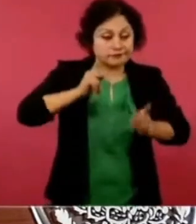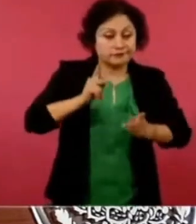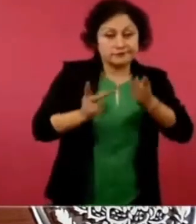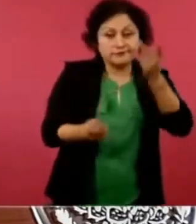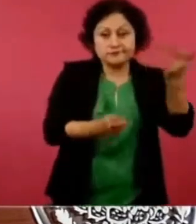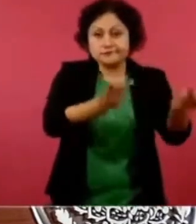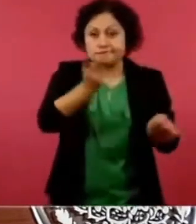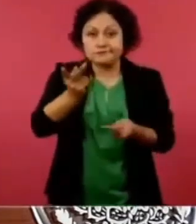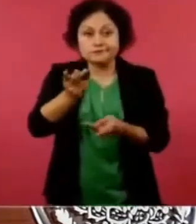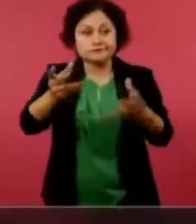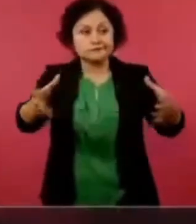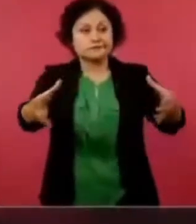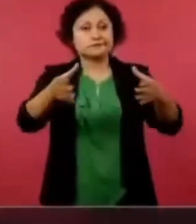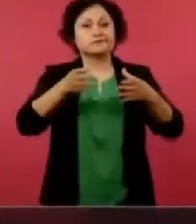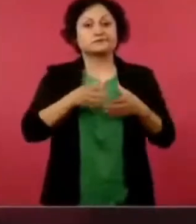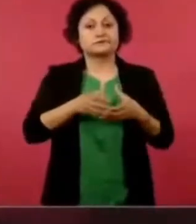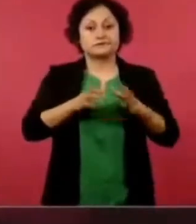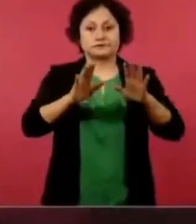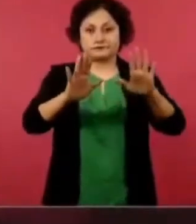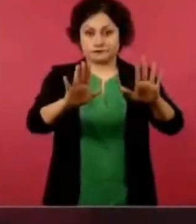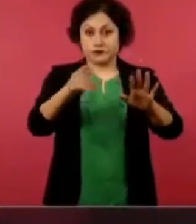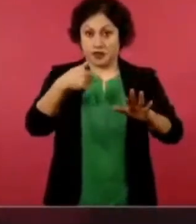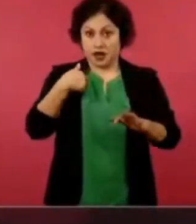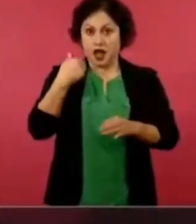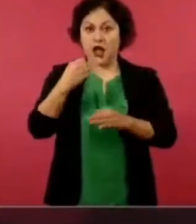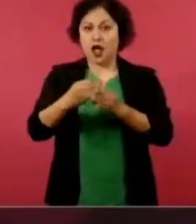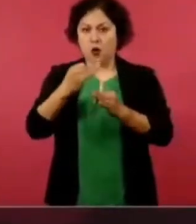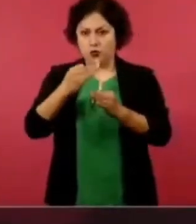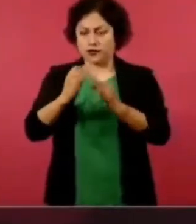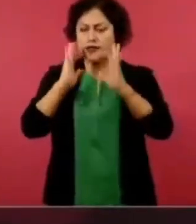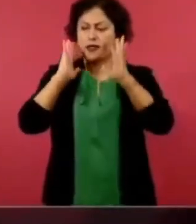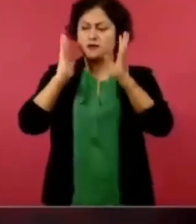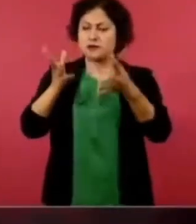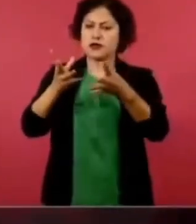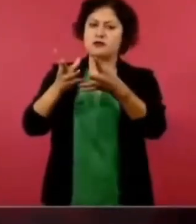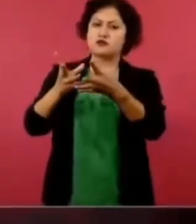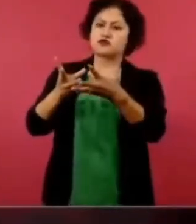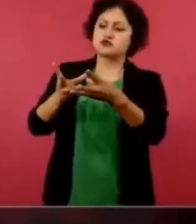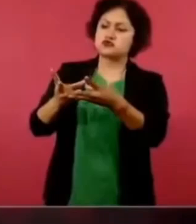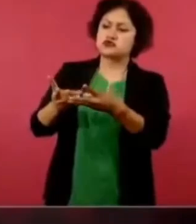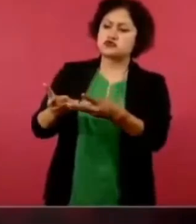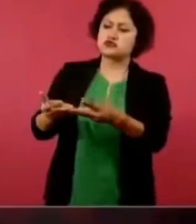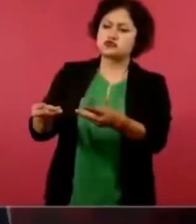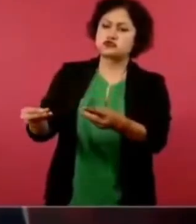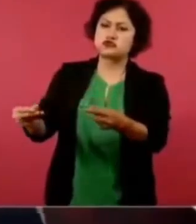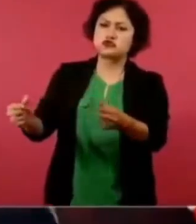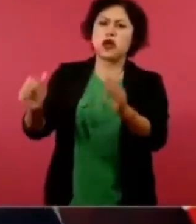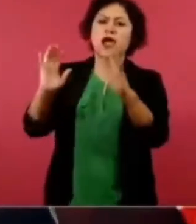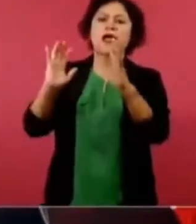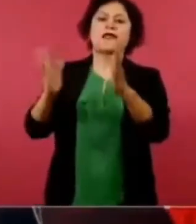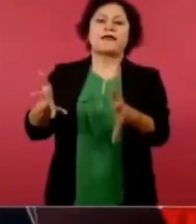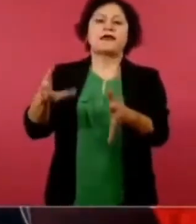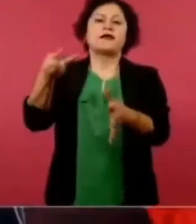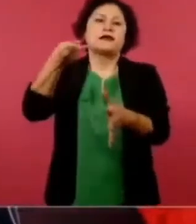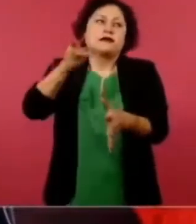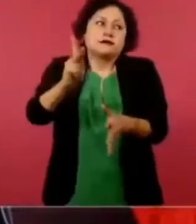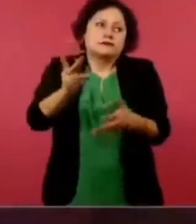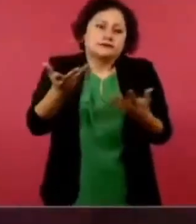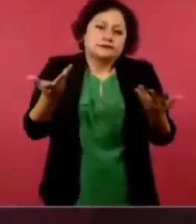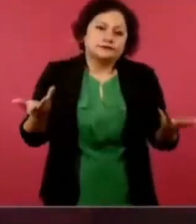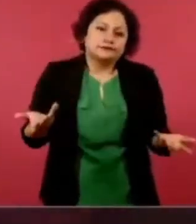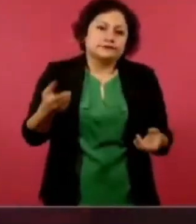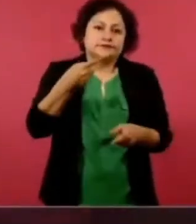No si ya se va a resolver, pero dejan pues